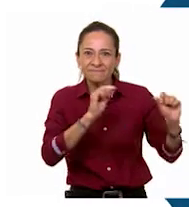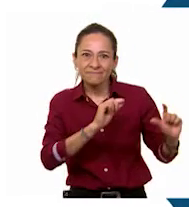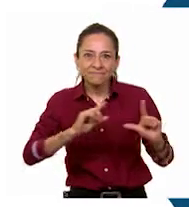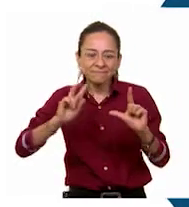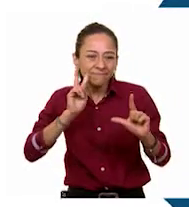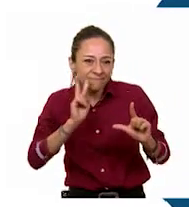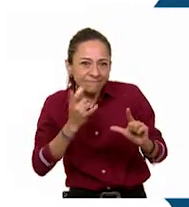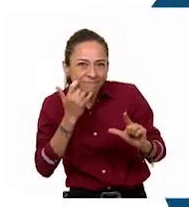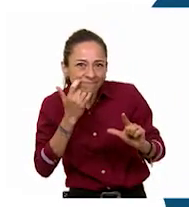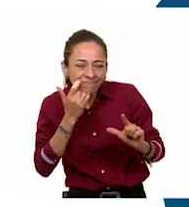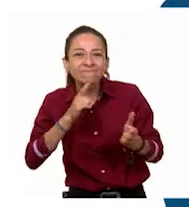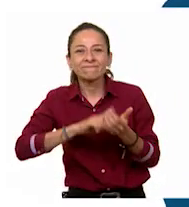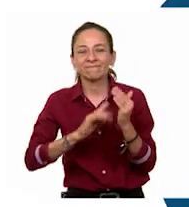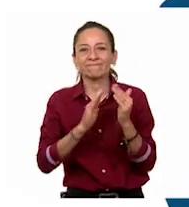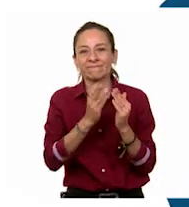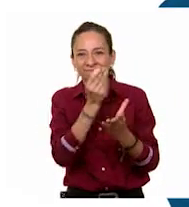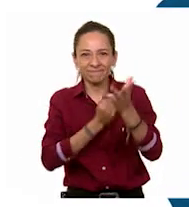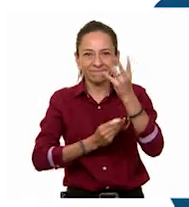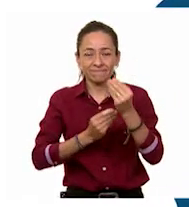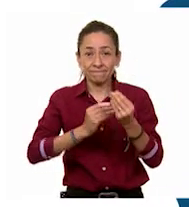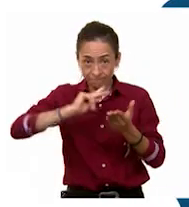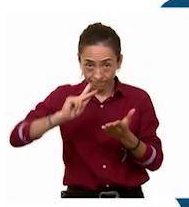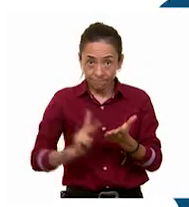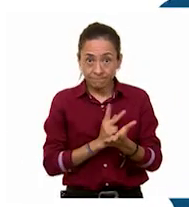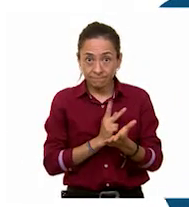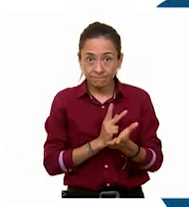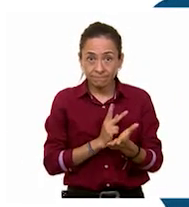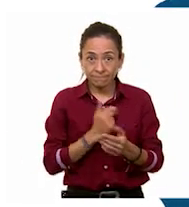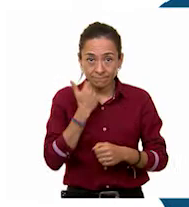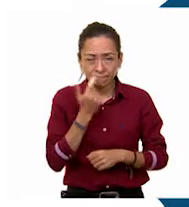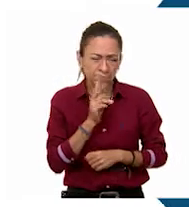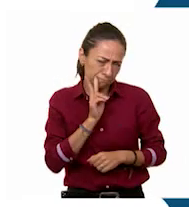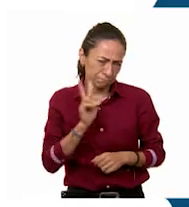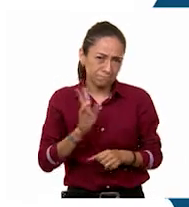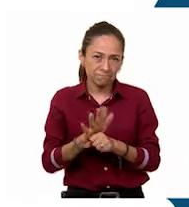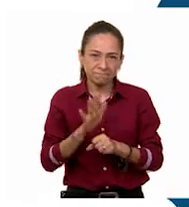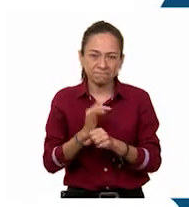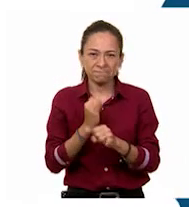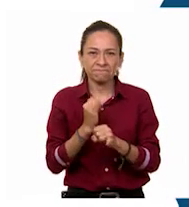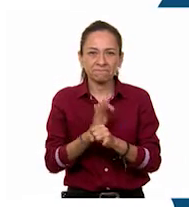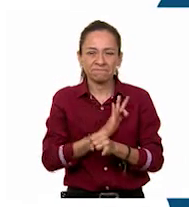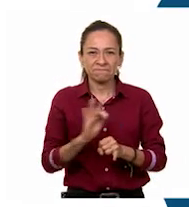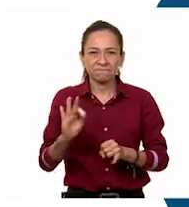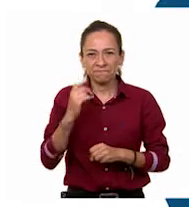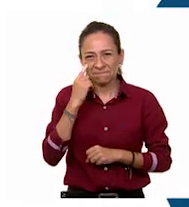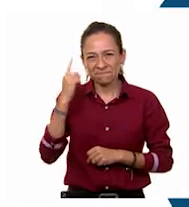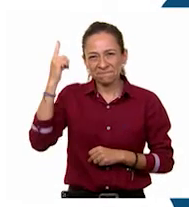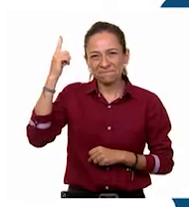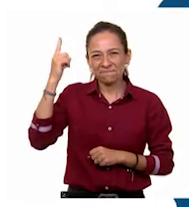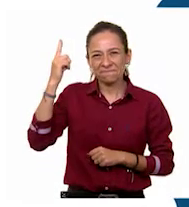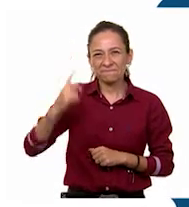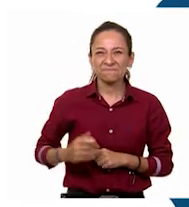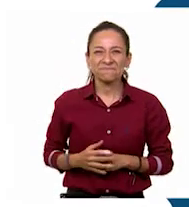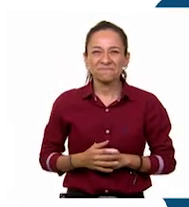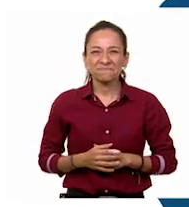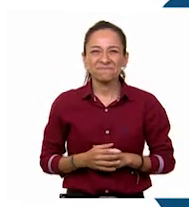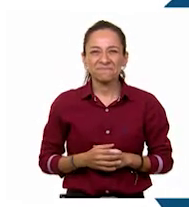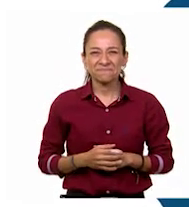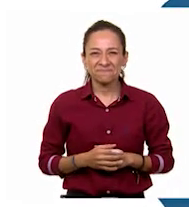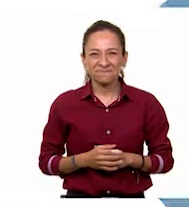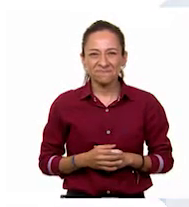a ver los programas de Aprende en Casa, los puedes encontrar en la siguiente liga. Aprendeencasa.cep.gov